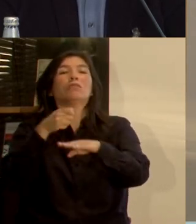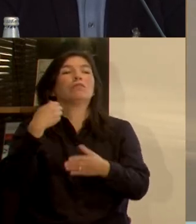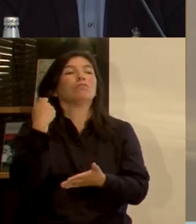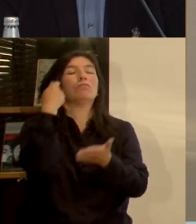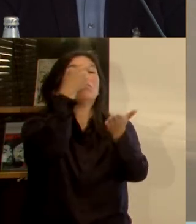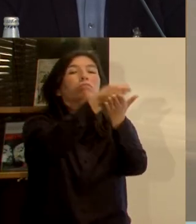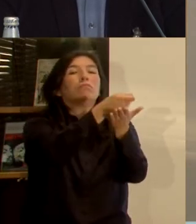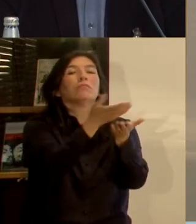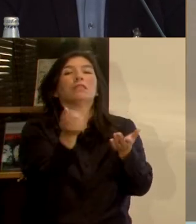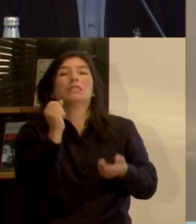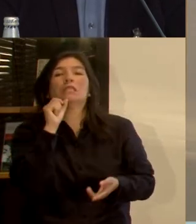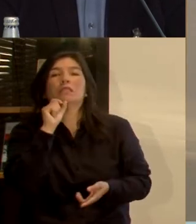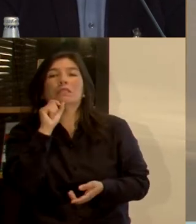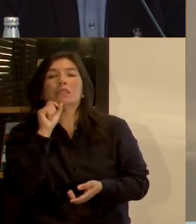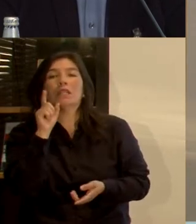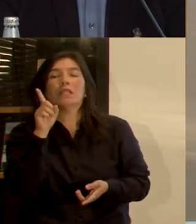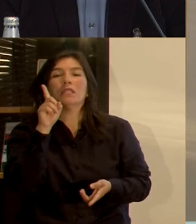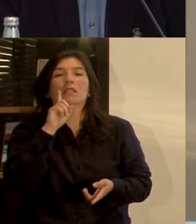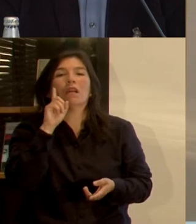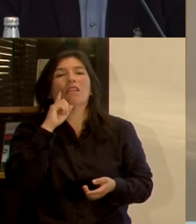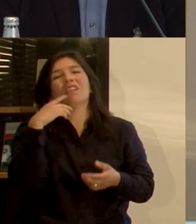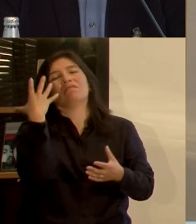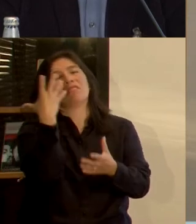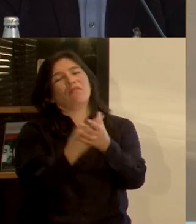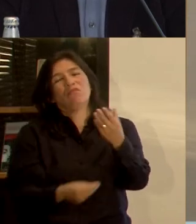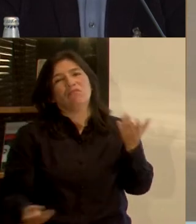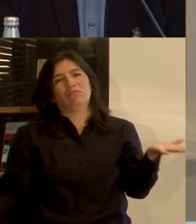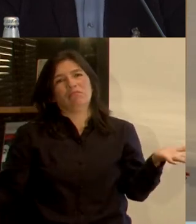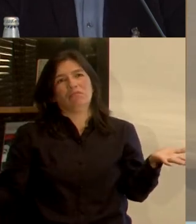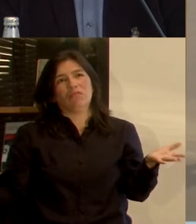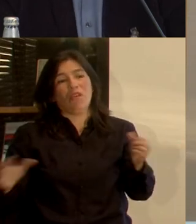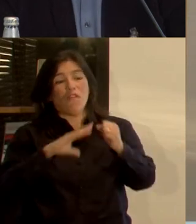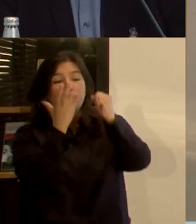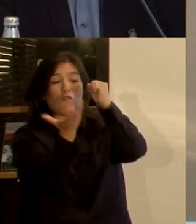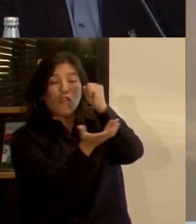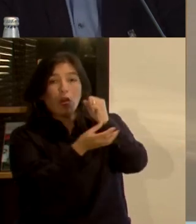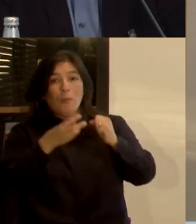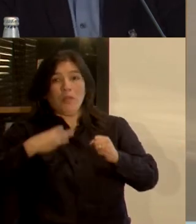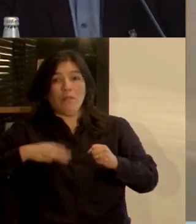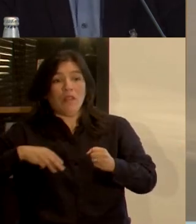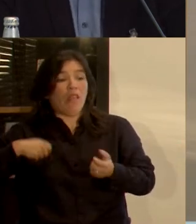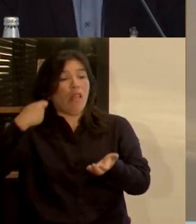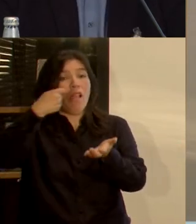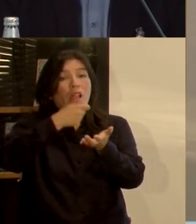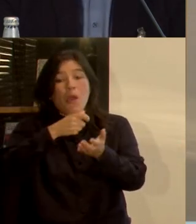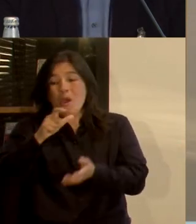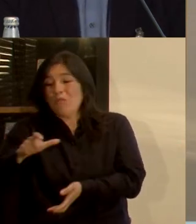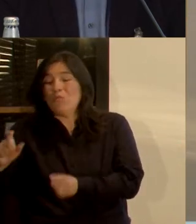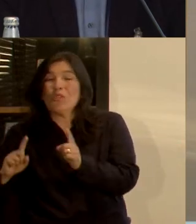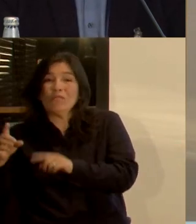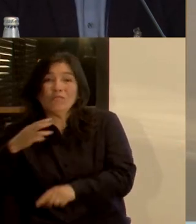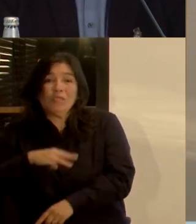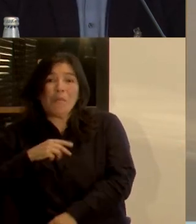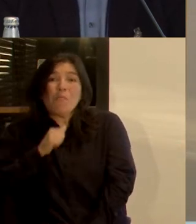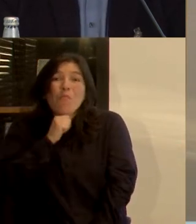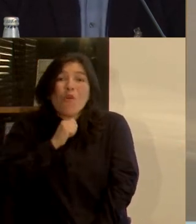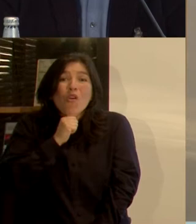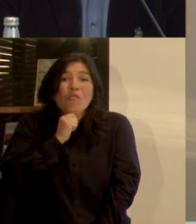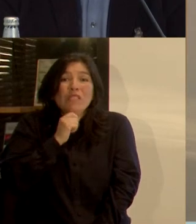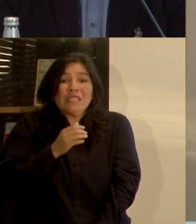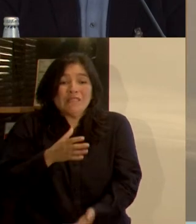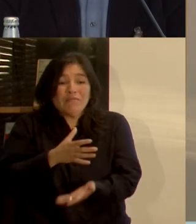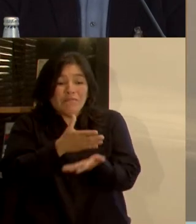absolutamente ya agotado que es el Fondo Común Municipal que hace que los municipios pobres, a pesar que reciban una mayor